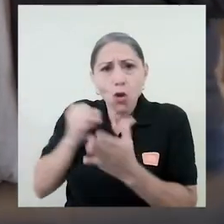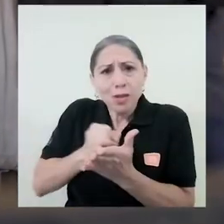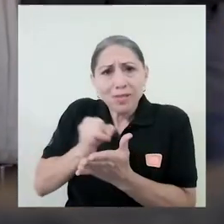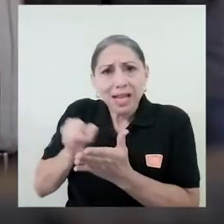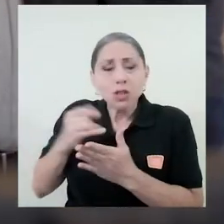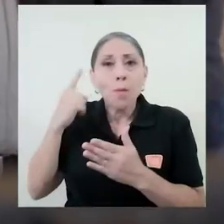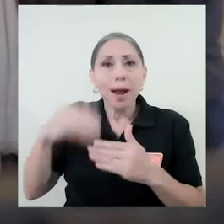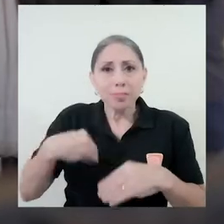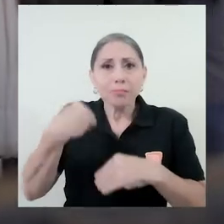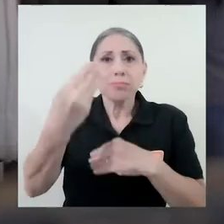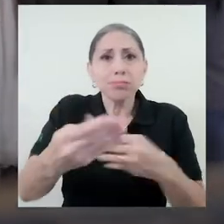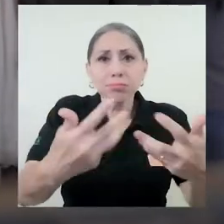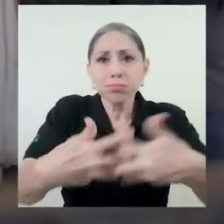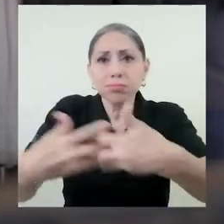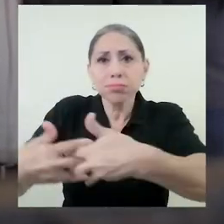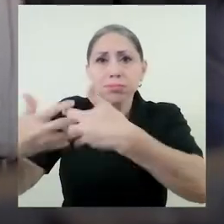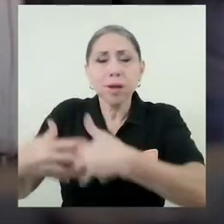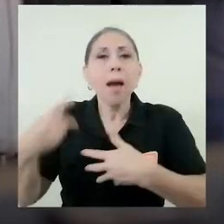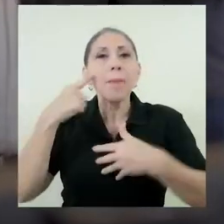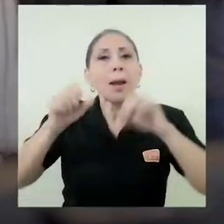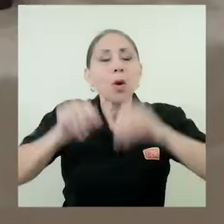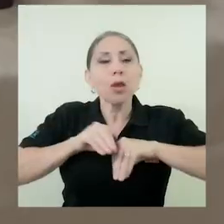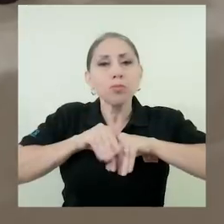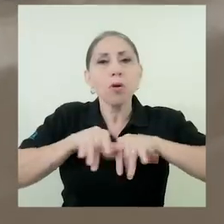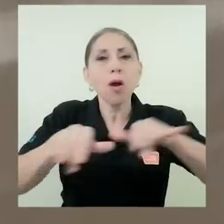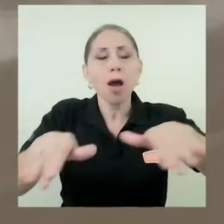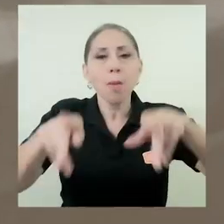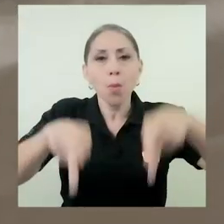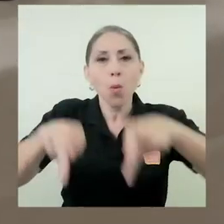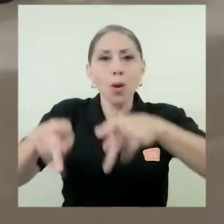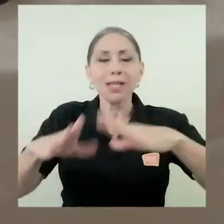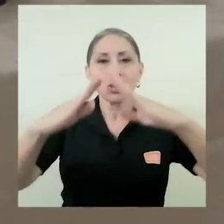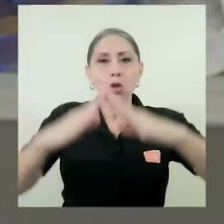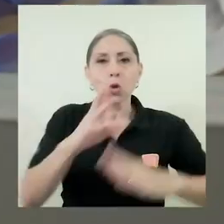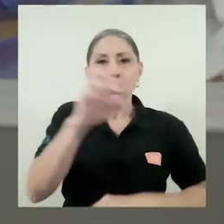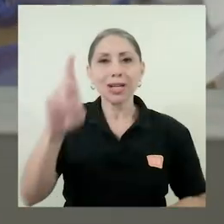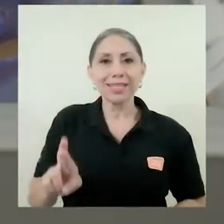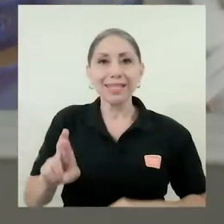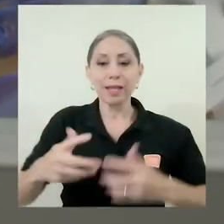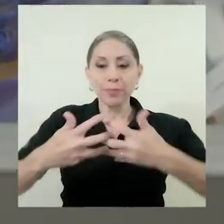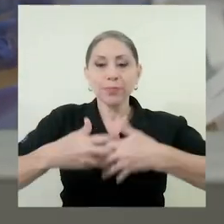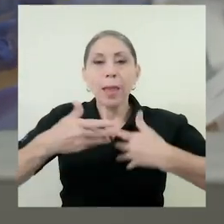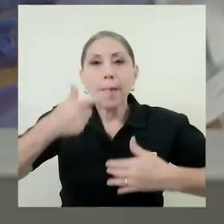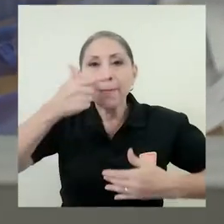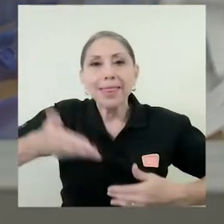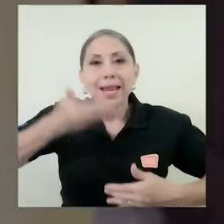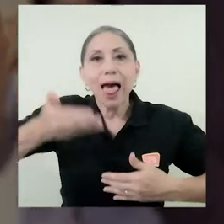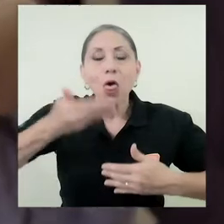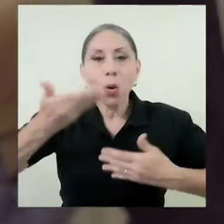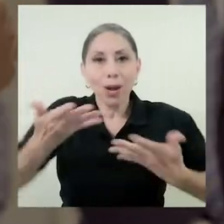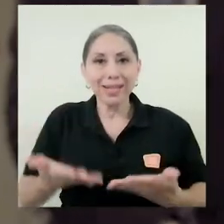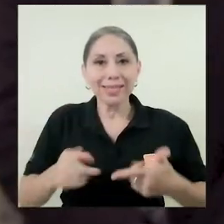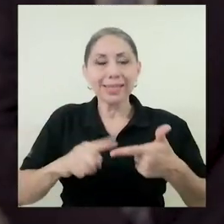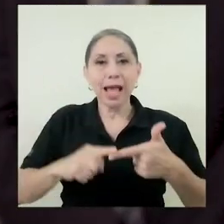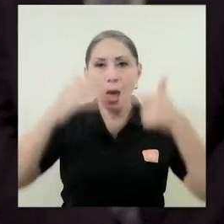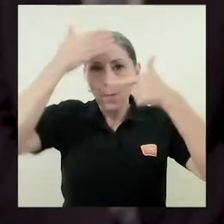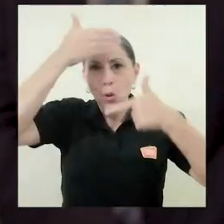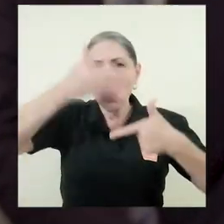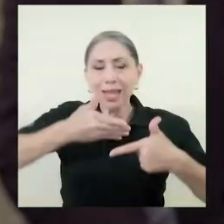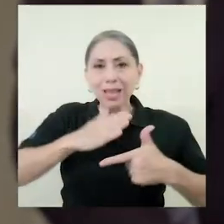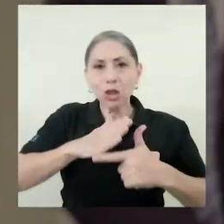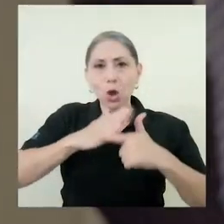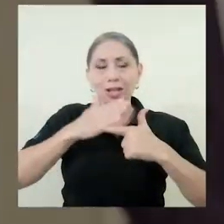a la disposición de la población costarricense. Los ventiladores mecánicos, los protectores faciales, los hisopos